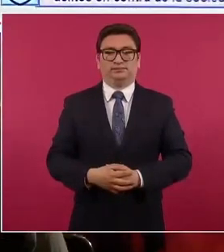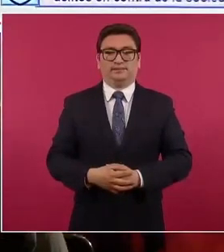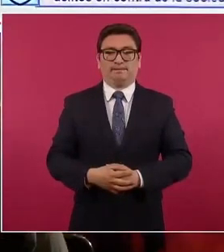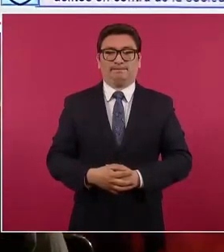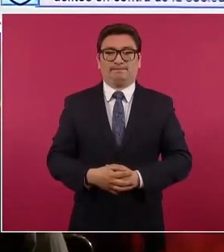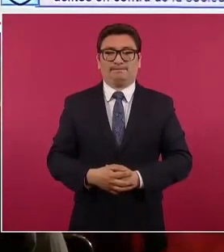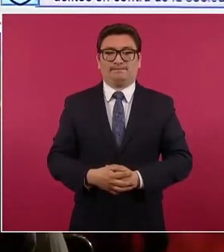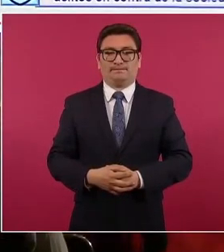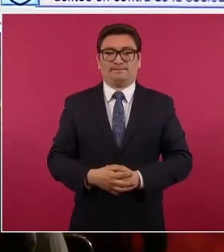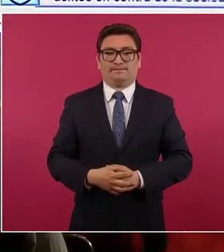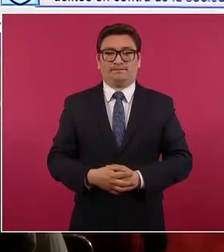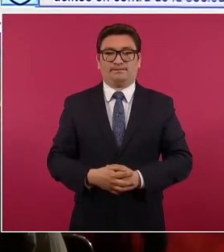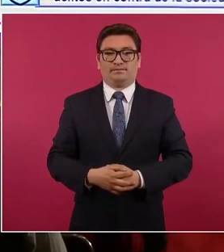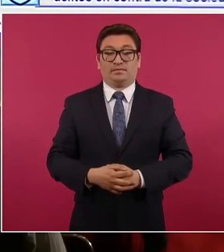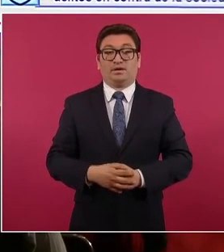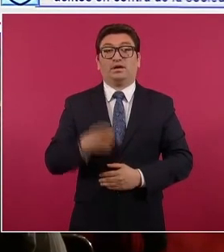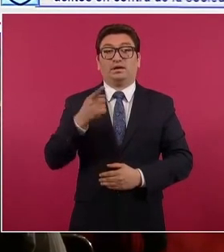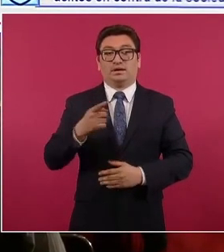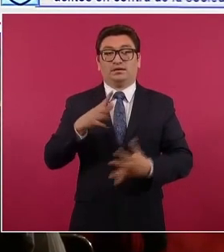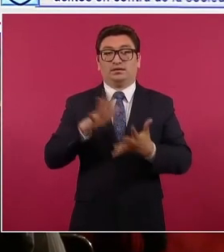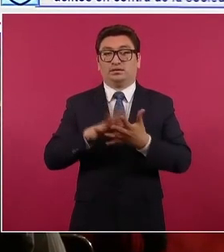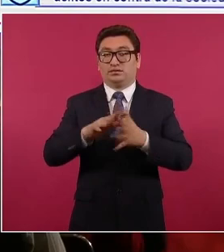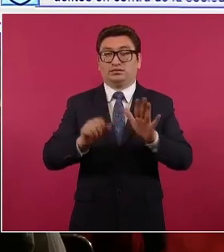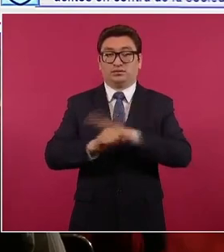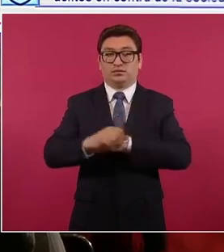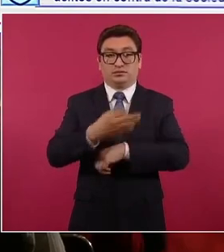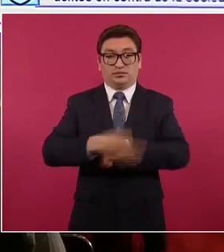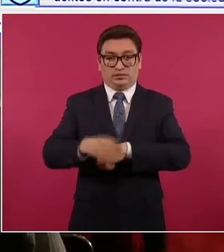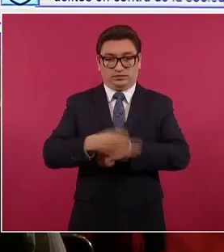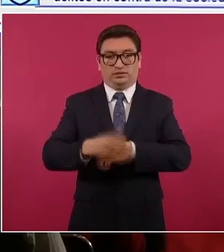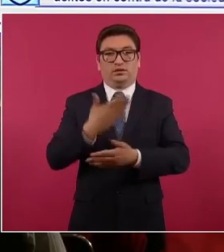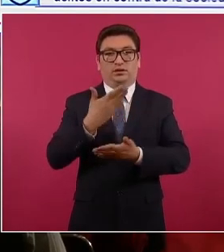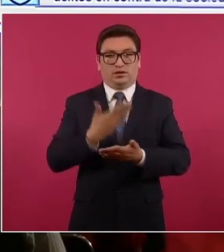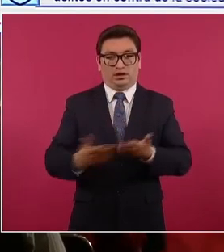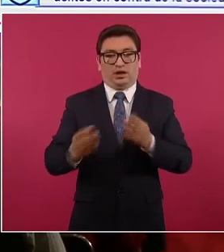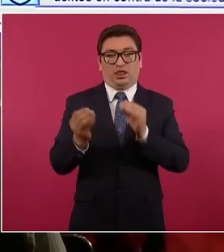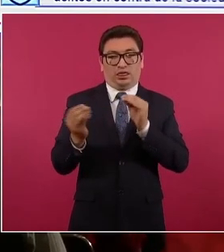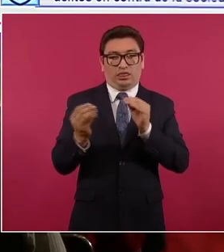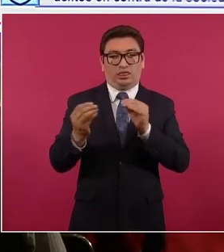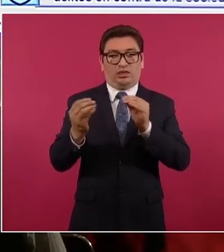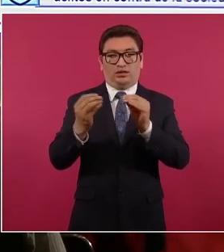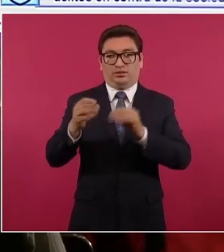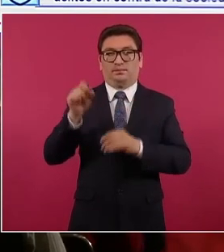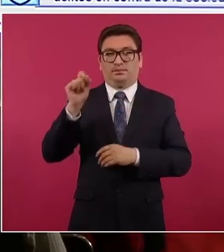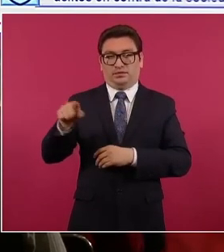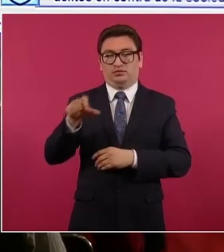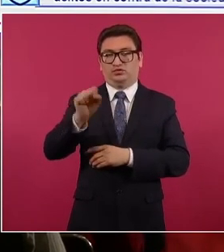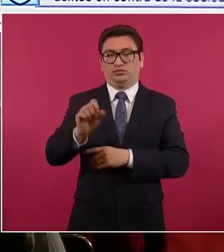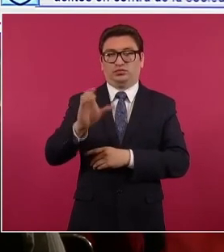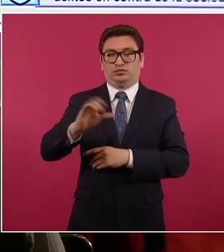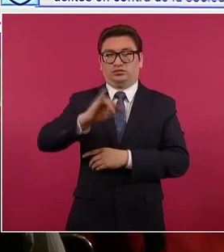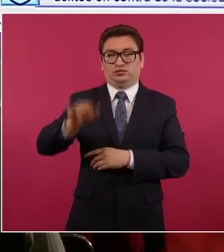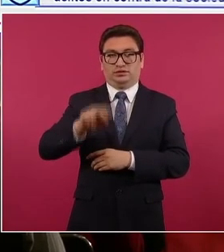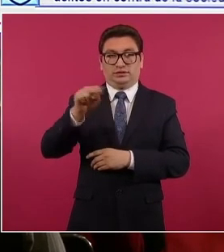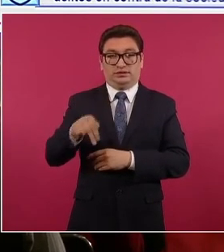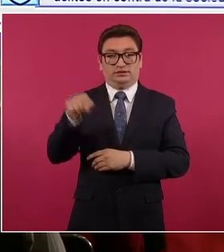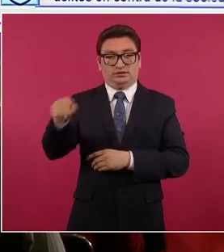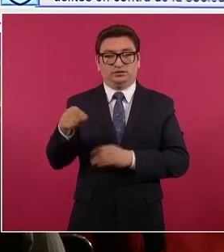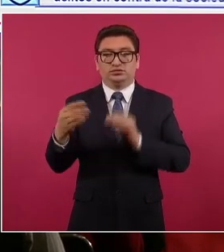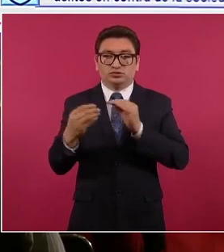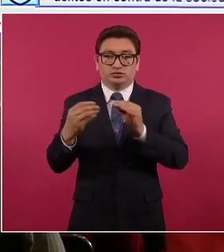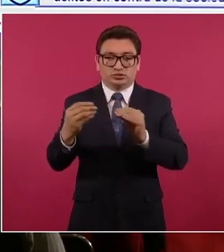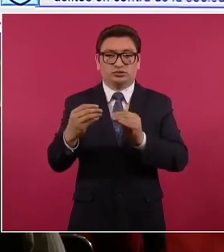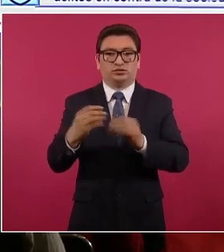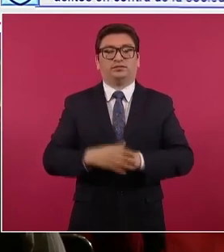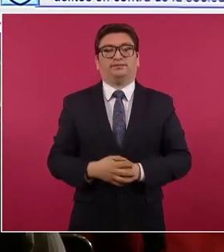Con relación a la prisión preventiva oficiosa que actualmente se discute en la Suprema Corte de Justicia en